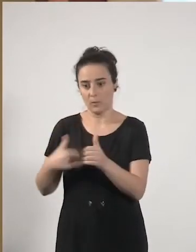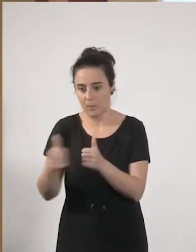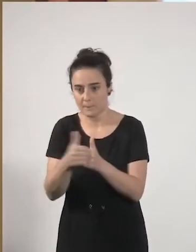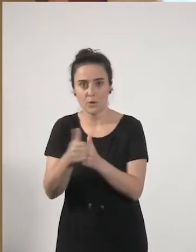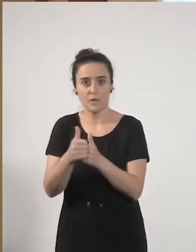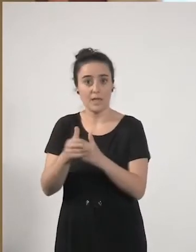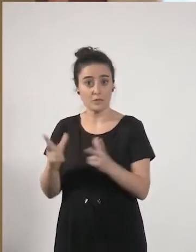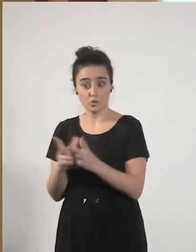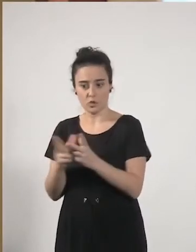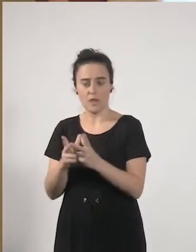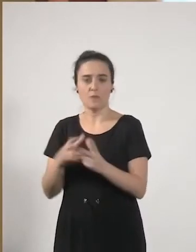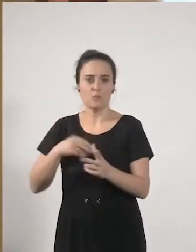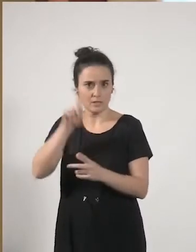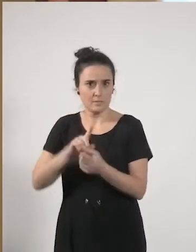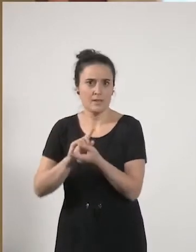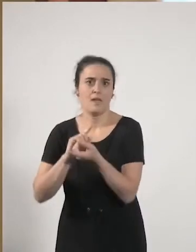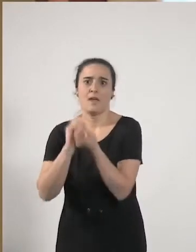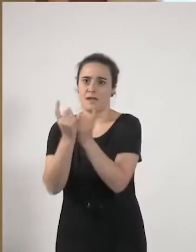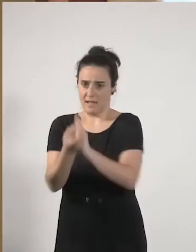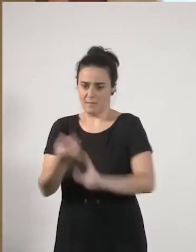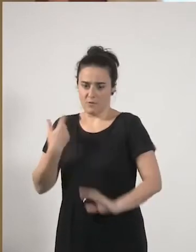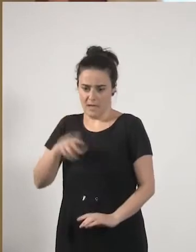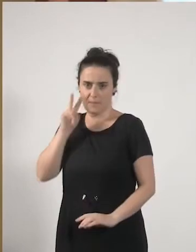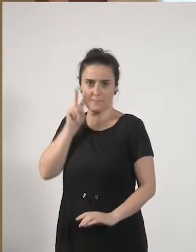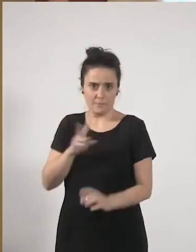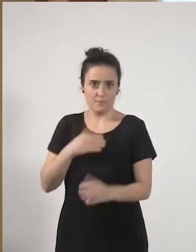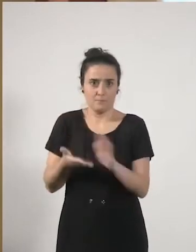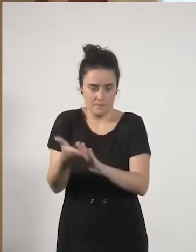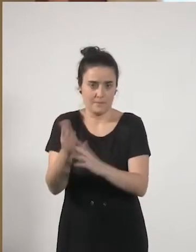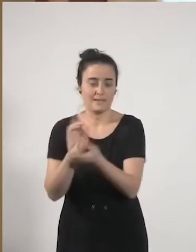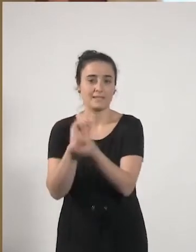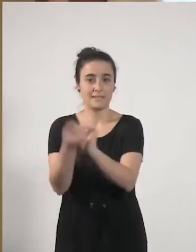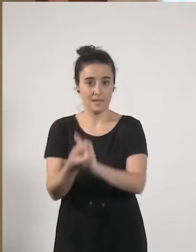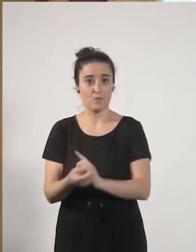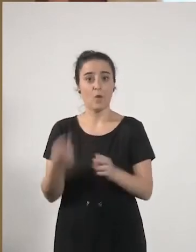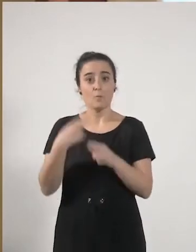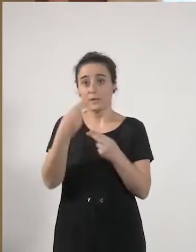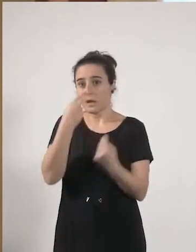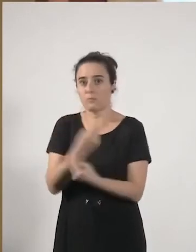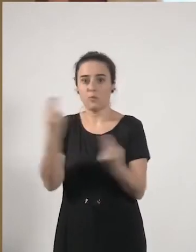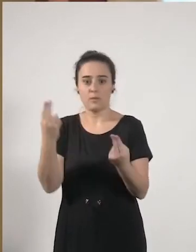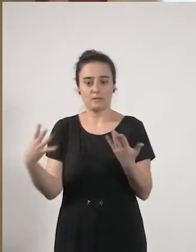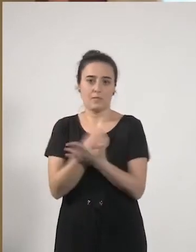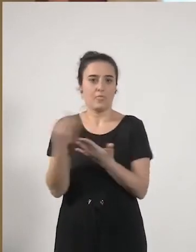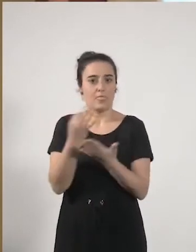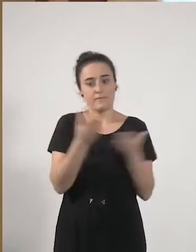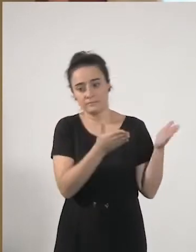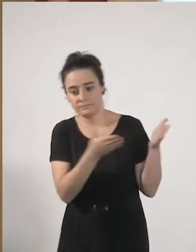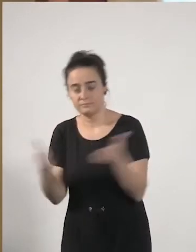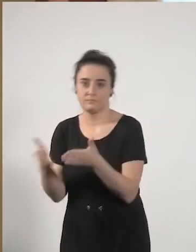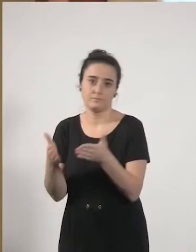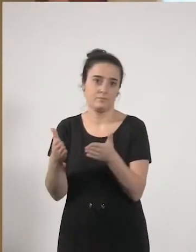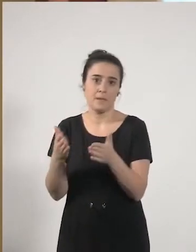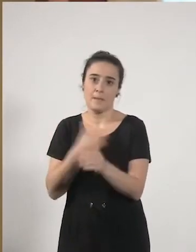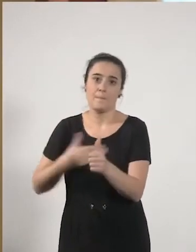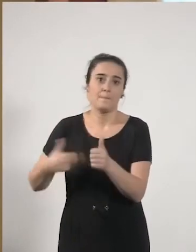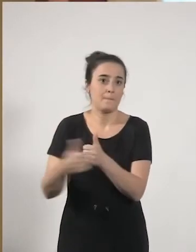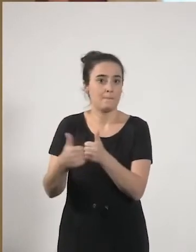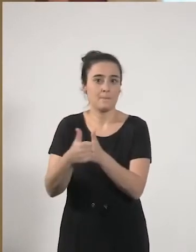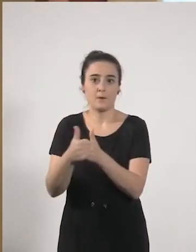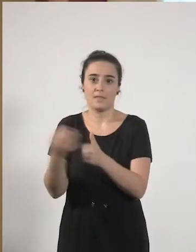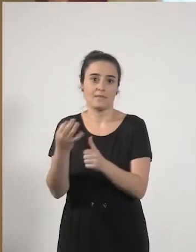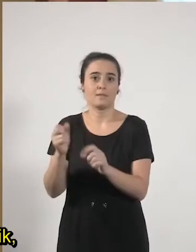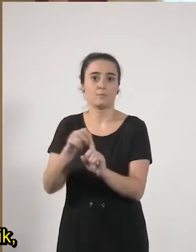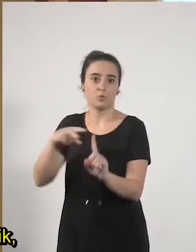dituela aurre ikusten dugulako. Politika publiko guztiak bideratu behar dira, eta lehentasunetan genero ikuspegia